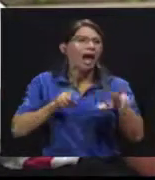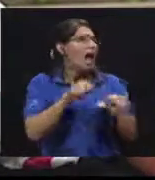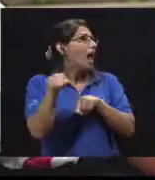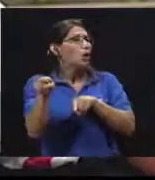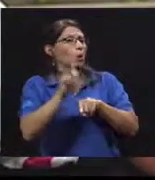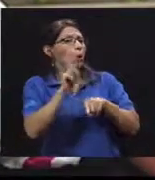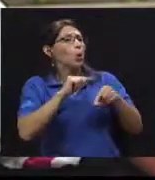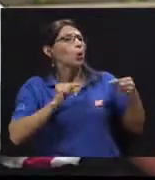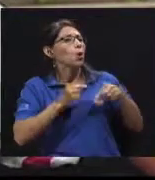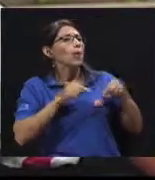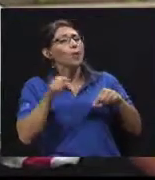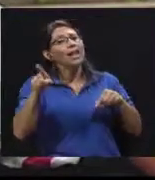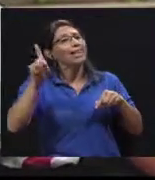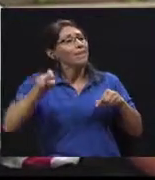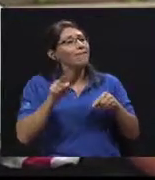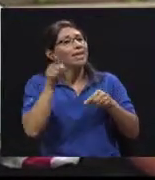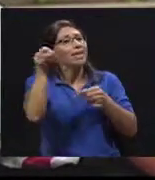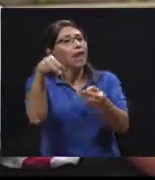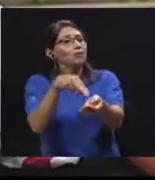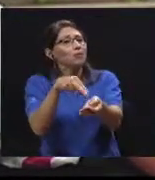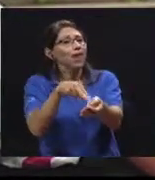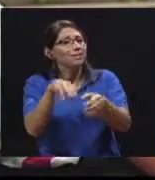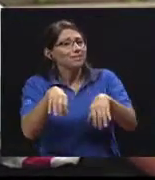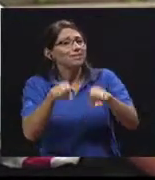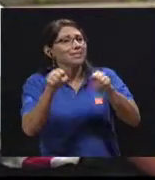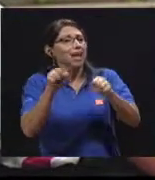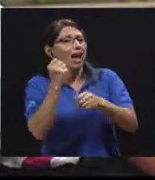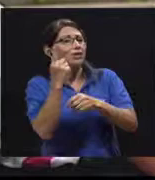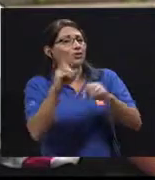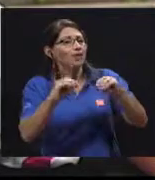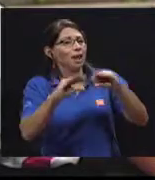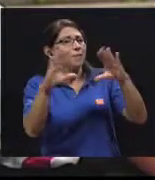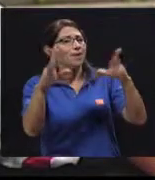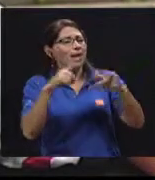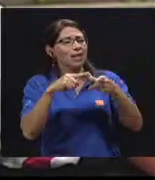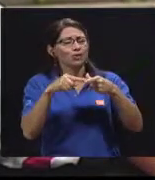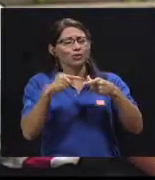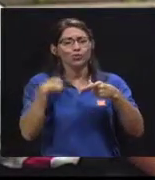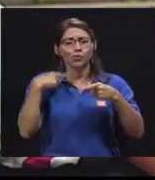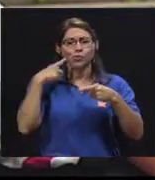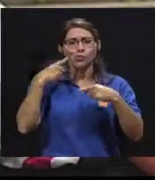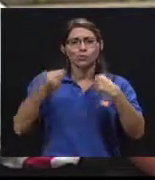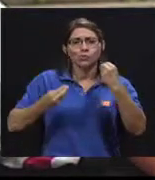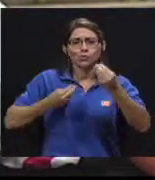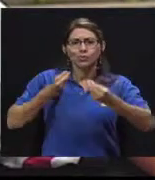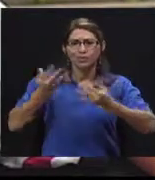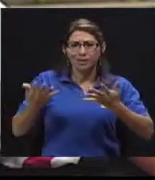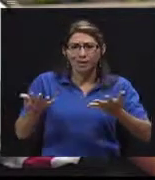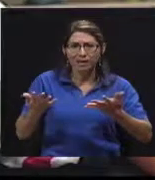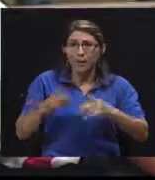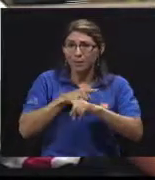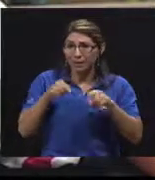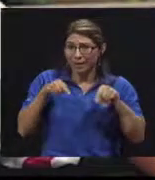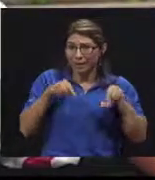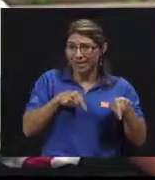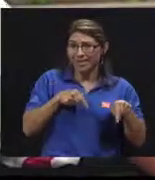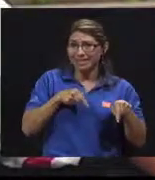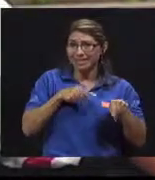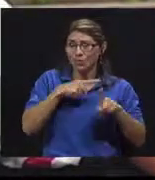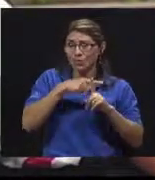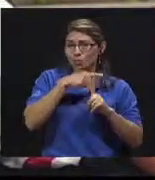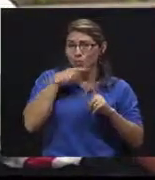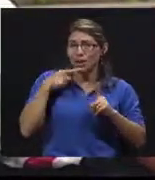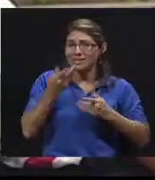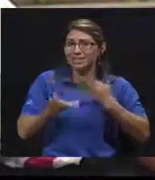le duele, es que tiene cita ahorita a las 11 de la mañana. Entonces, ya no sé qué así, pero es que esto es un servicio de